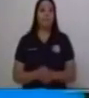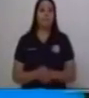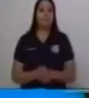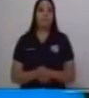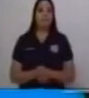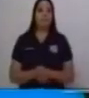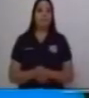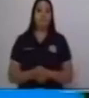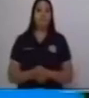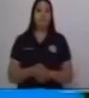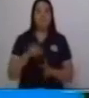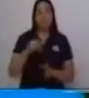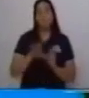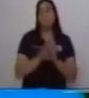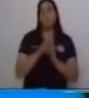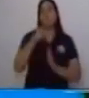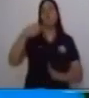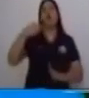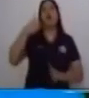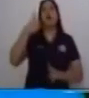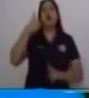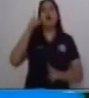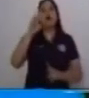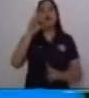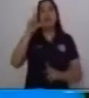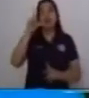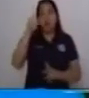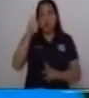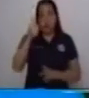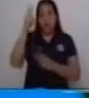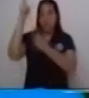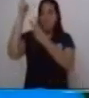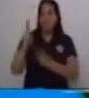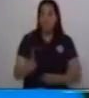Carla viene temprano